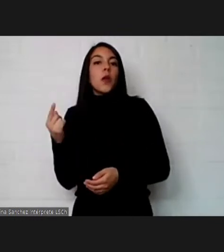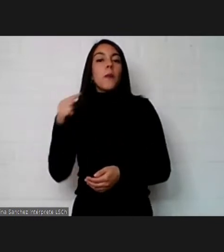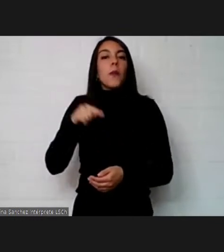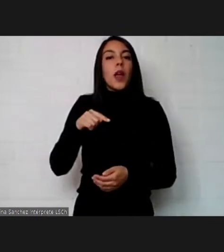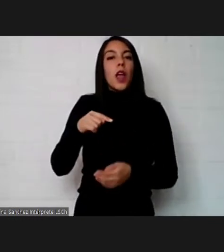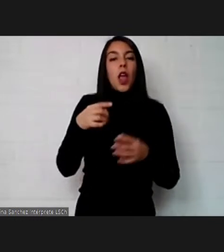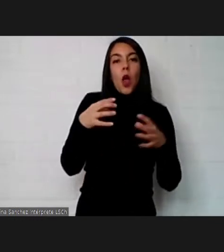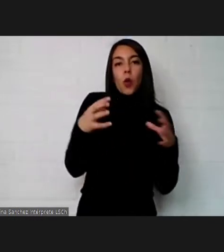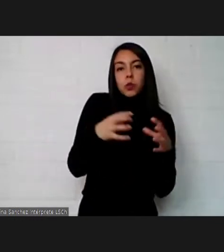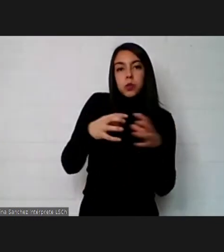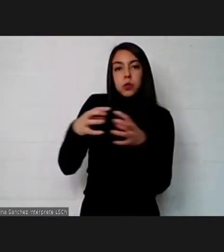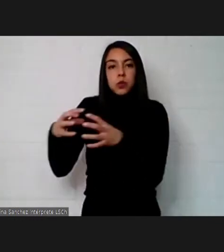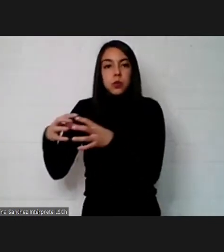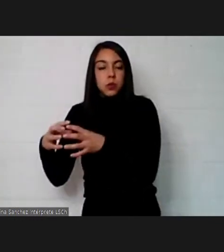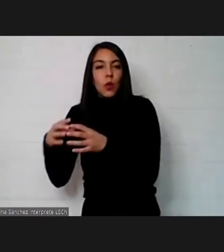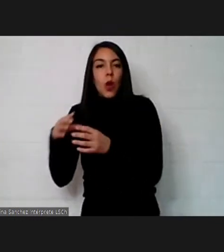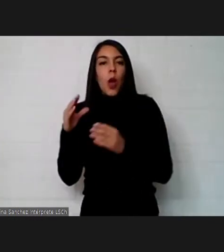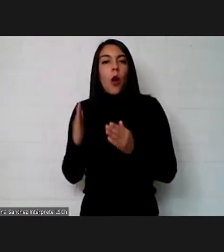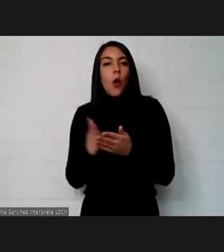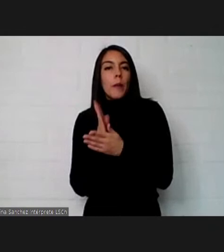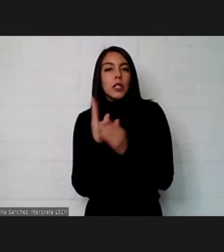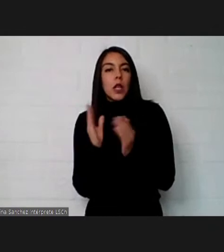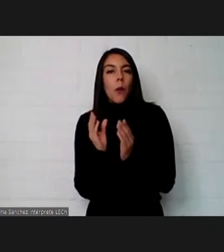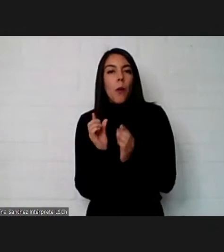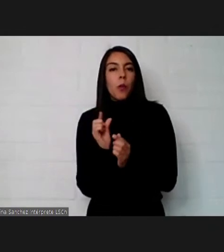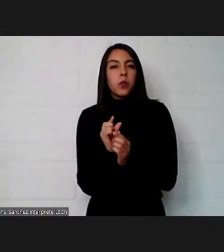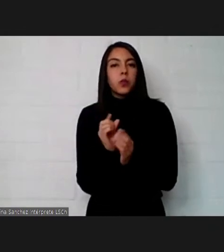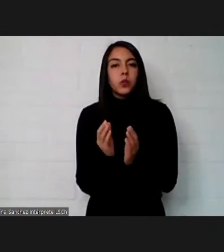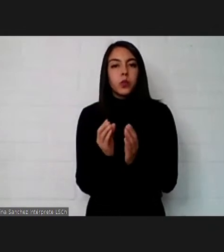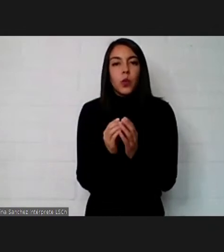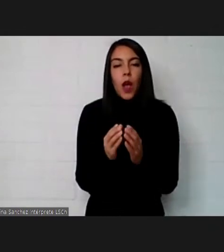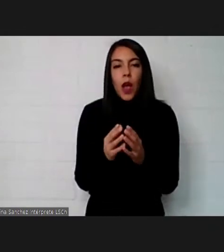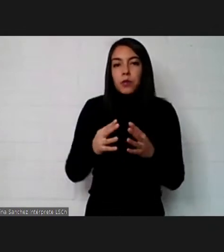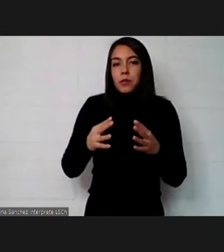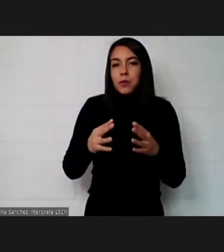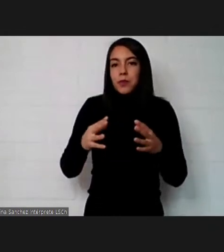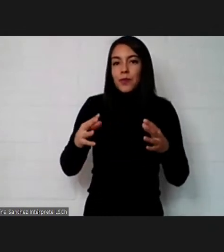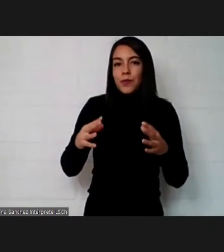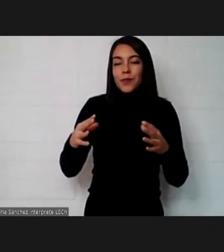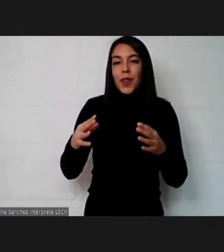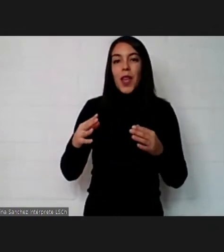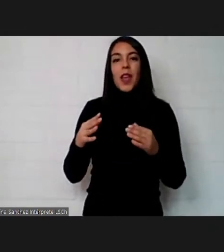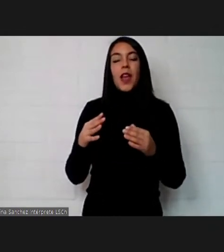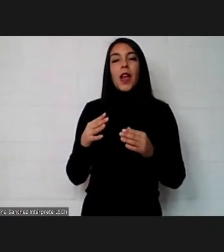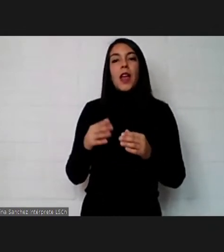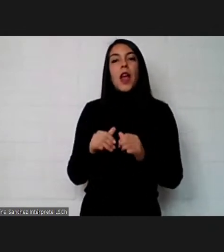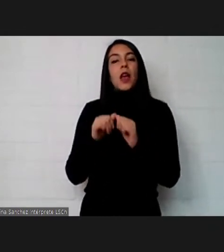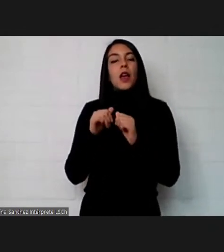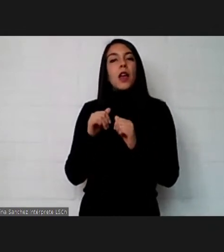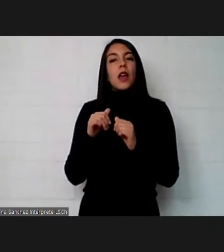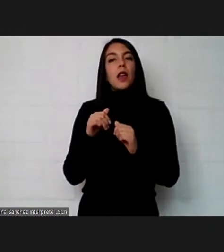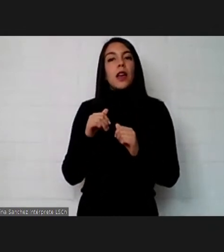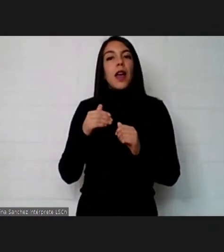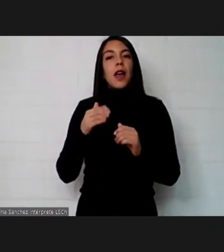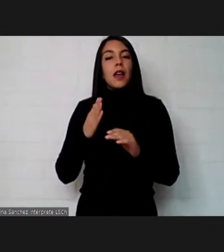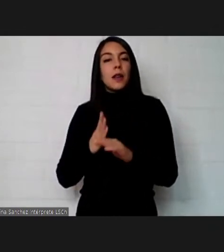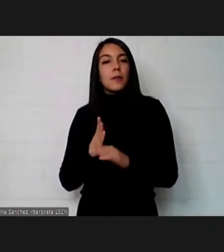los equipos partimos muy muy pequeñitos y ahora como hemos ido creciendo entonces pero aún así tenemos que ir no es cierto